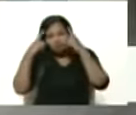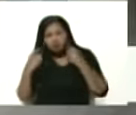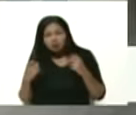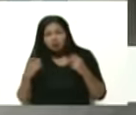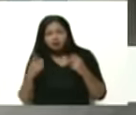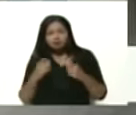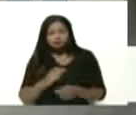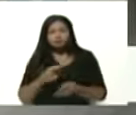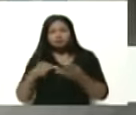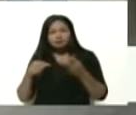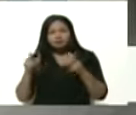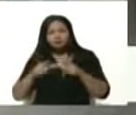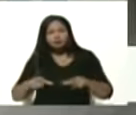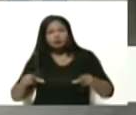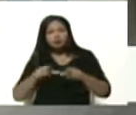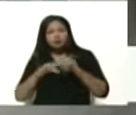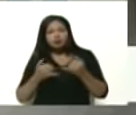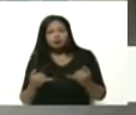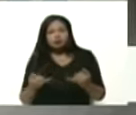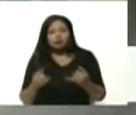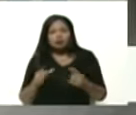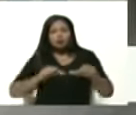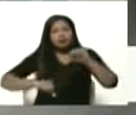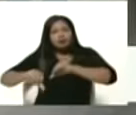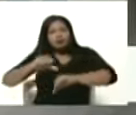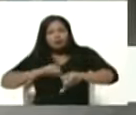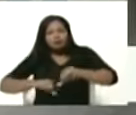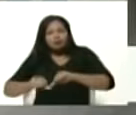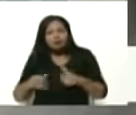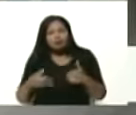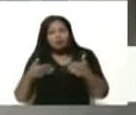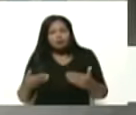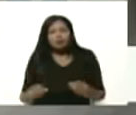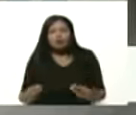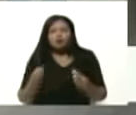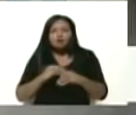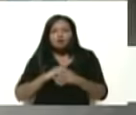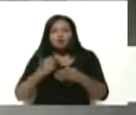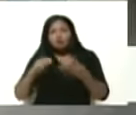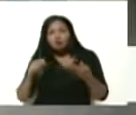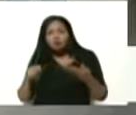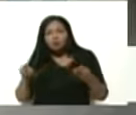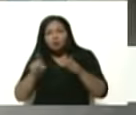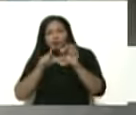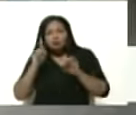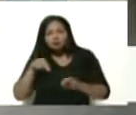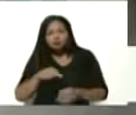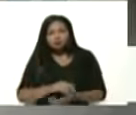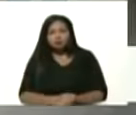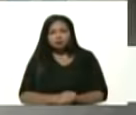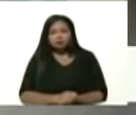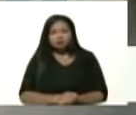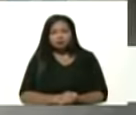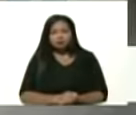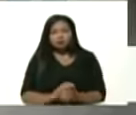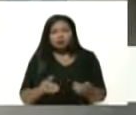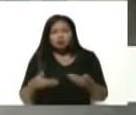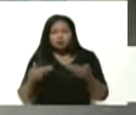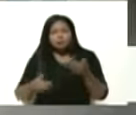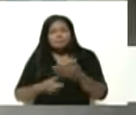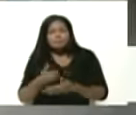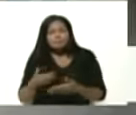distintas áreas de la química para dar con fórmulas valga la expresión que nos den mayores